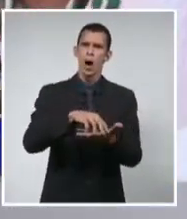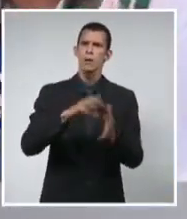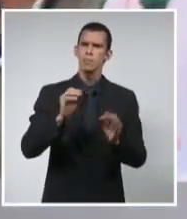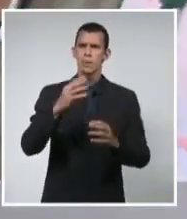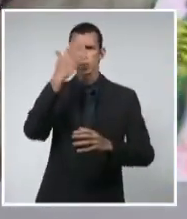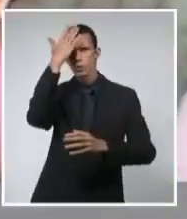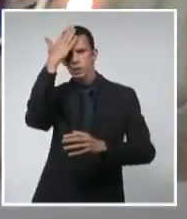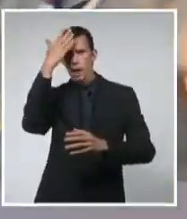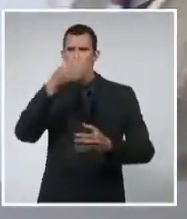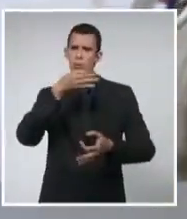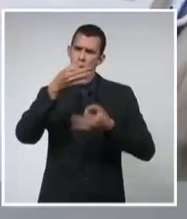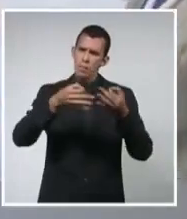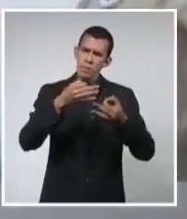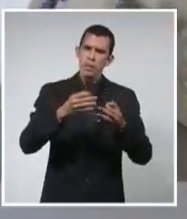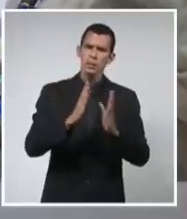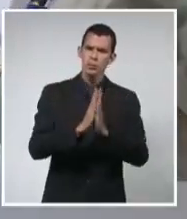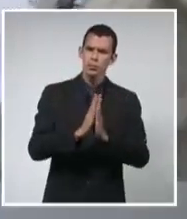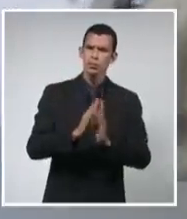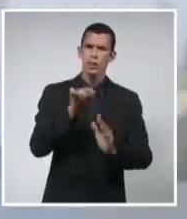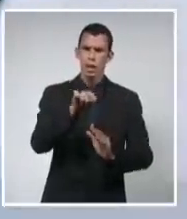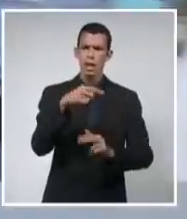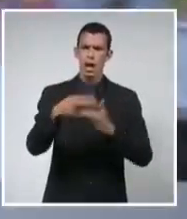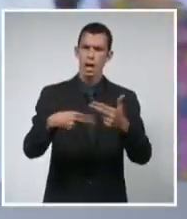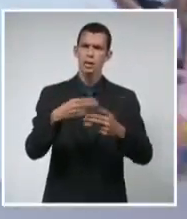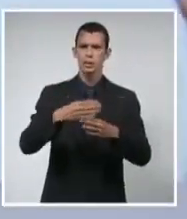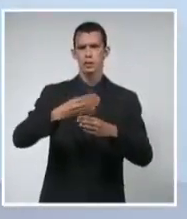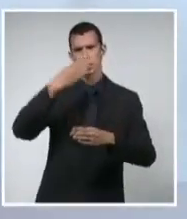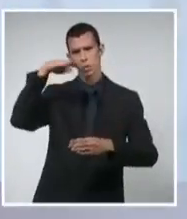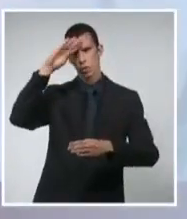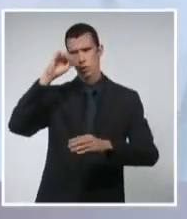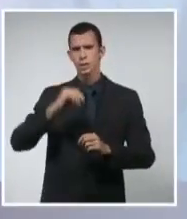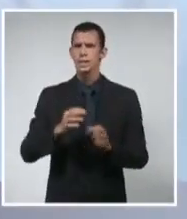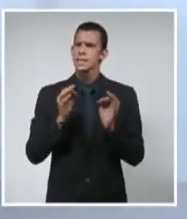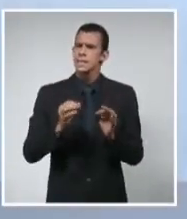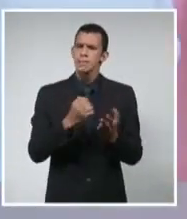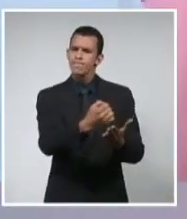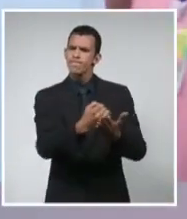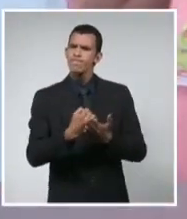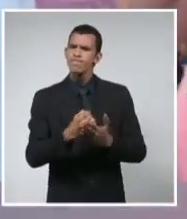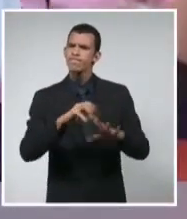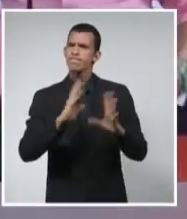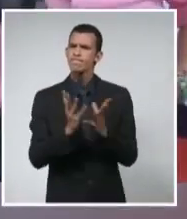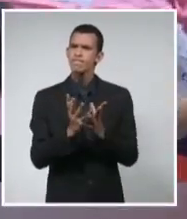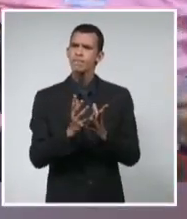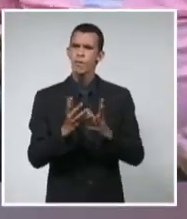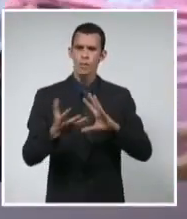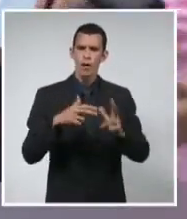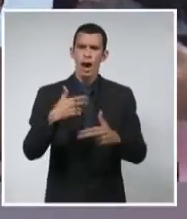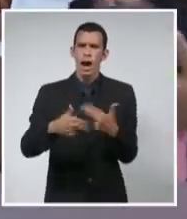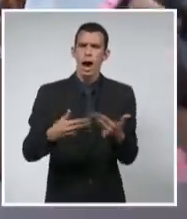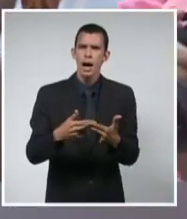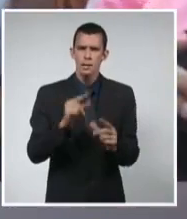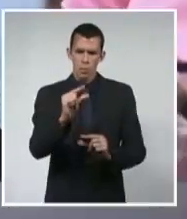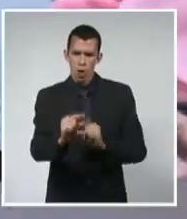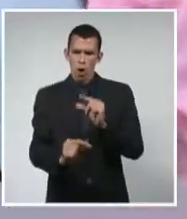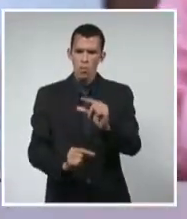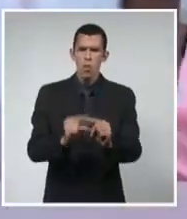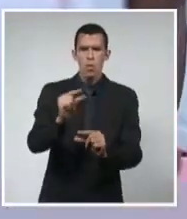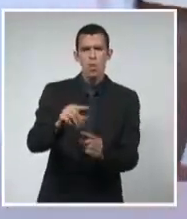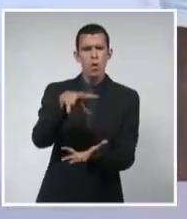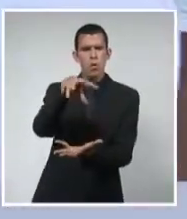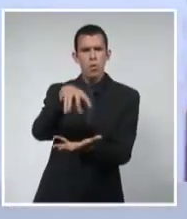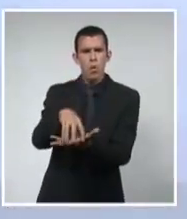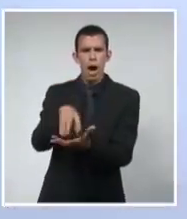particular, ayudó mucho a conformar el gabinete de